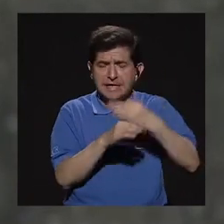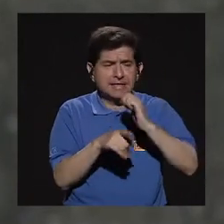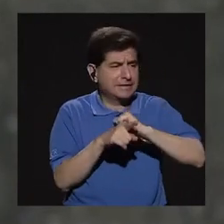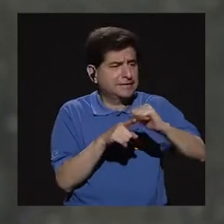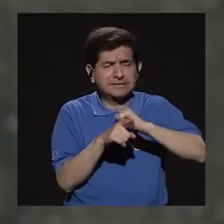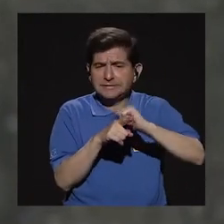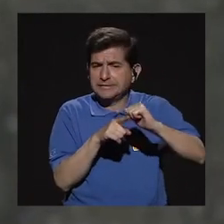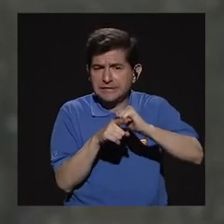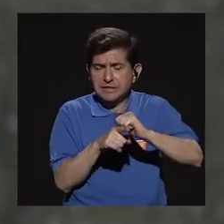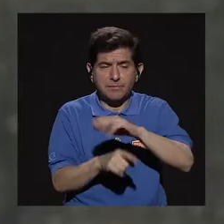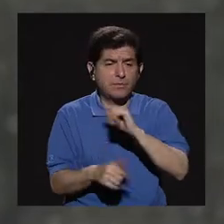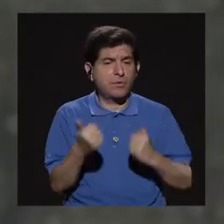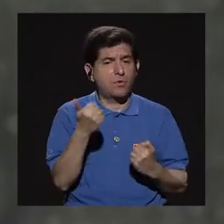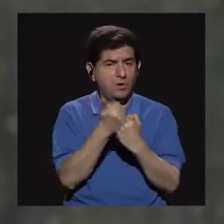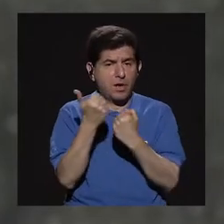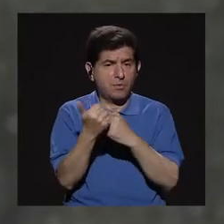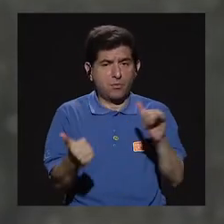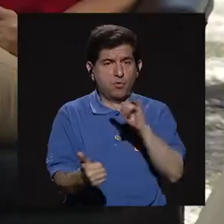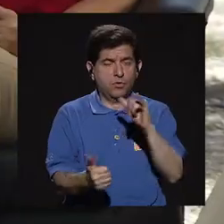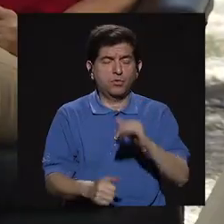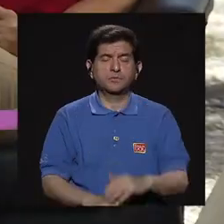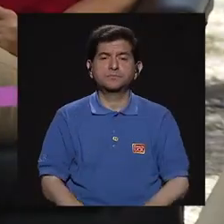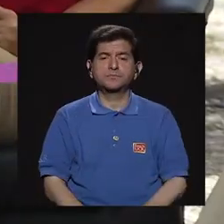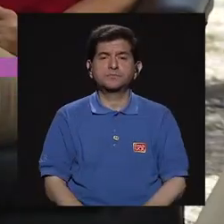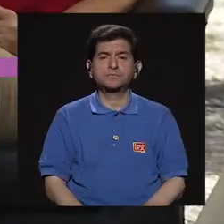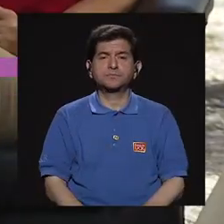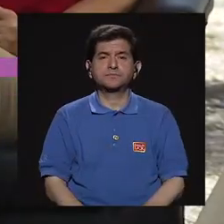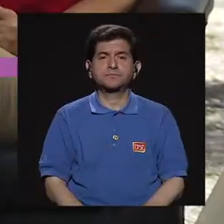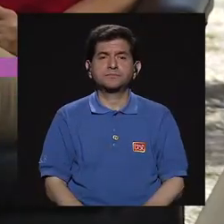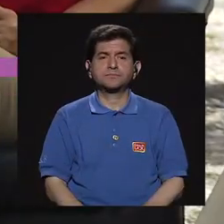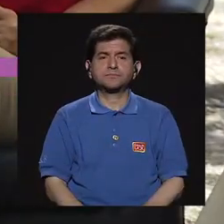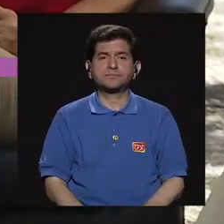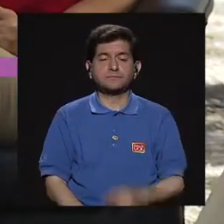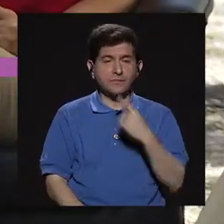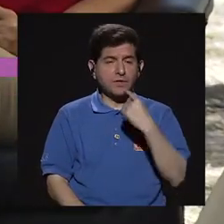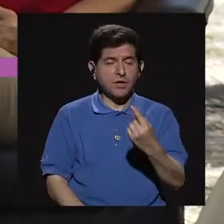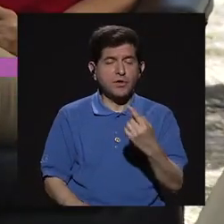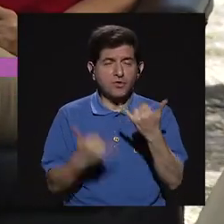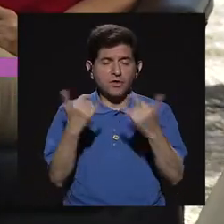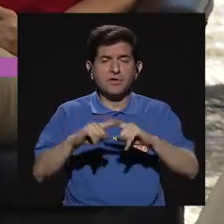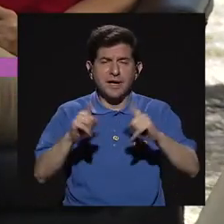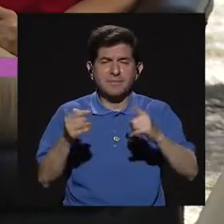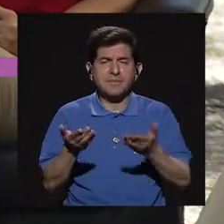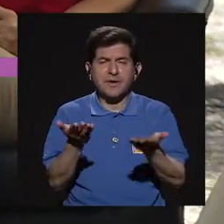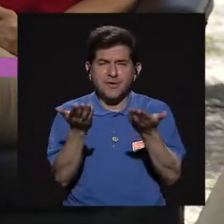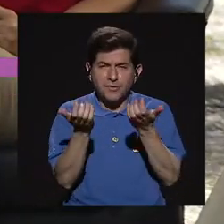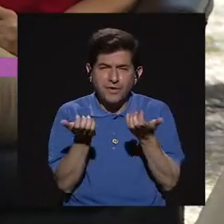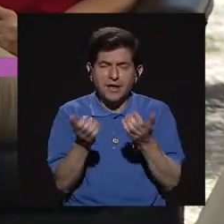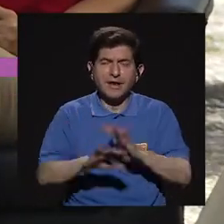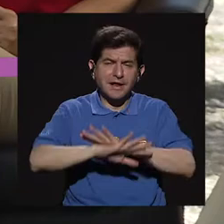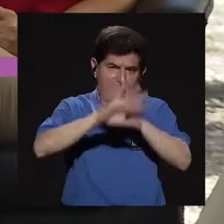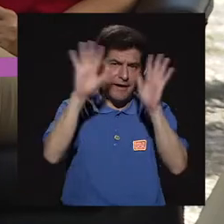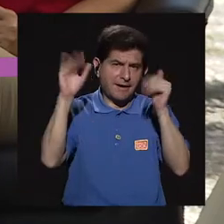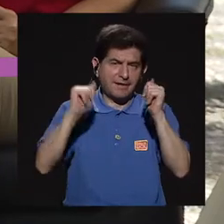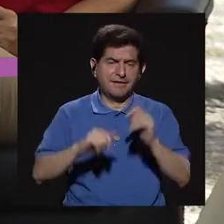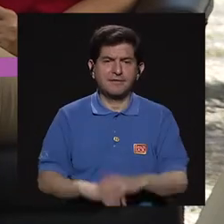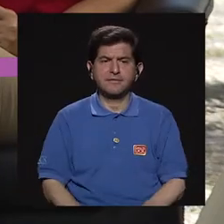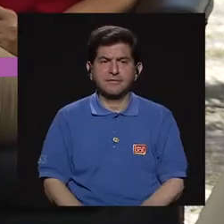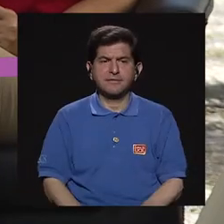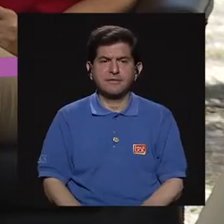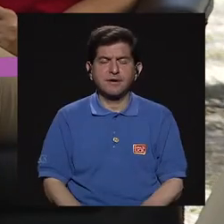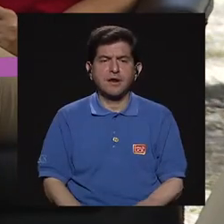capacitación y de apoyo. Ya, bueno, lo mencionaste un poquito, pero quisiera estar clara en esto.